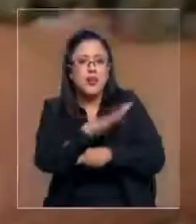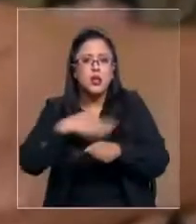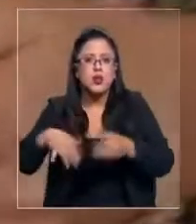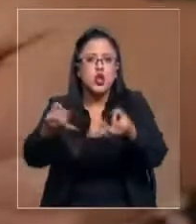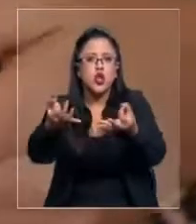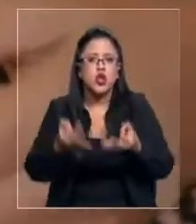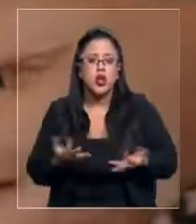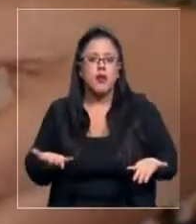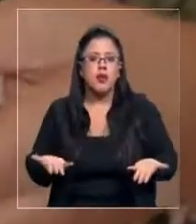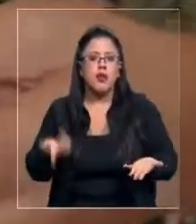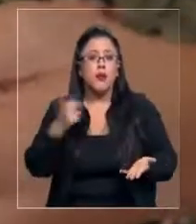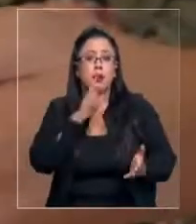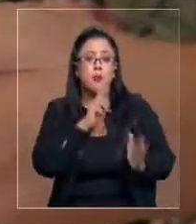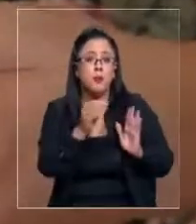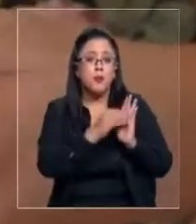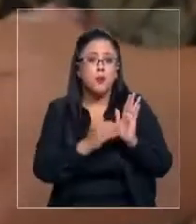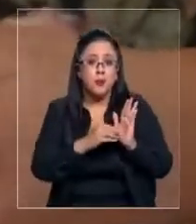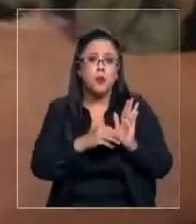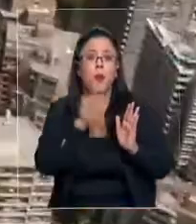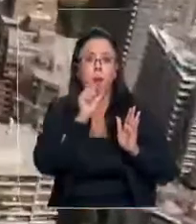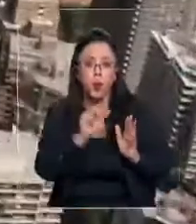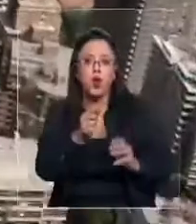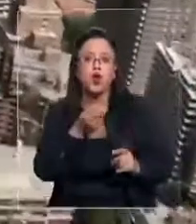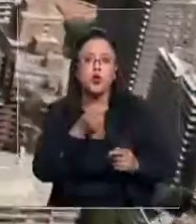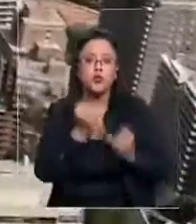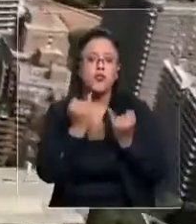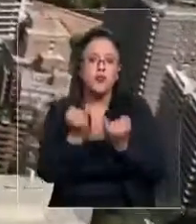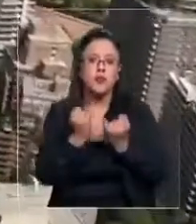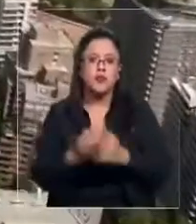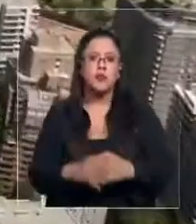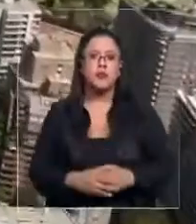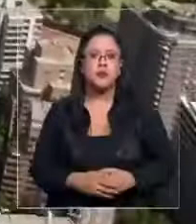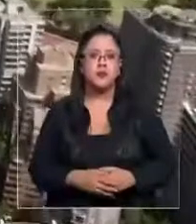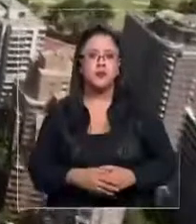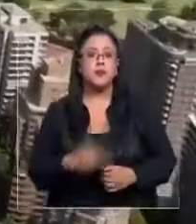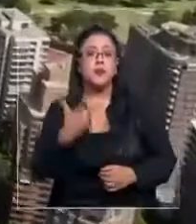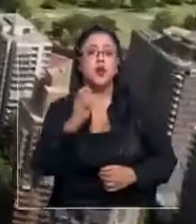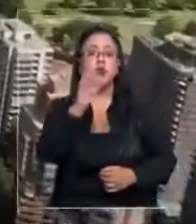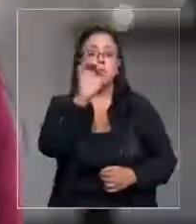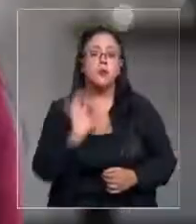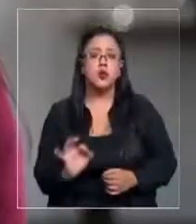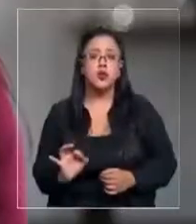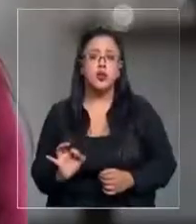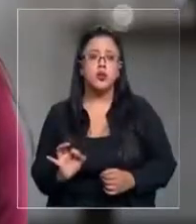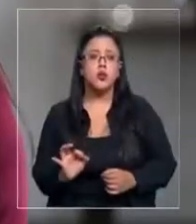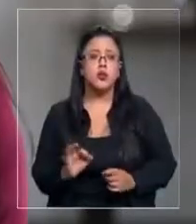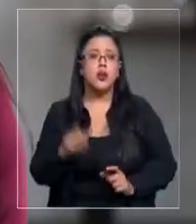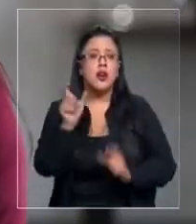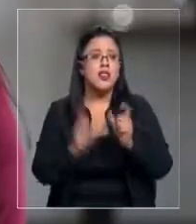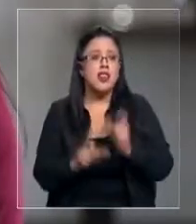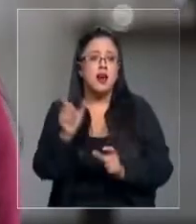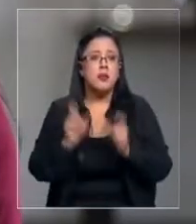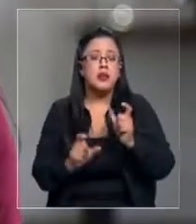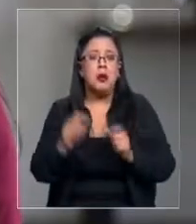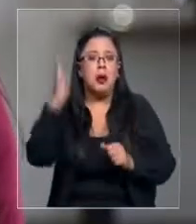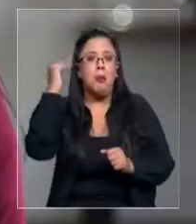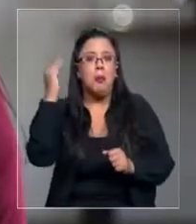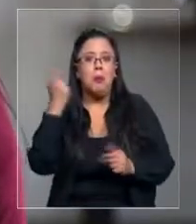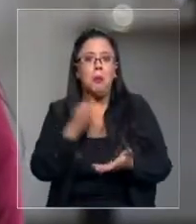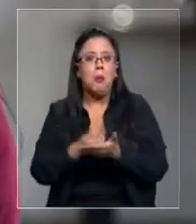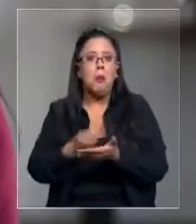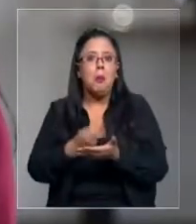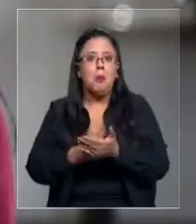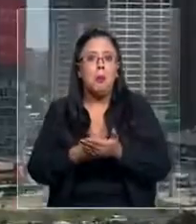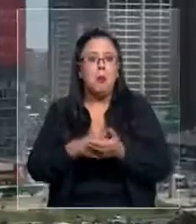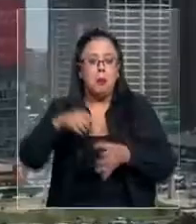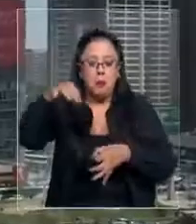El resultado ya se los contaremos. El 80% de los copropietarios no sabe lo que pagan su boleta